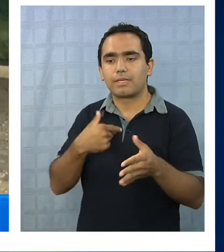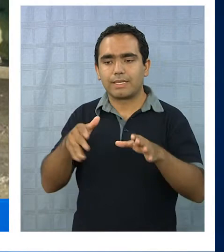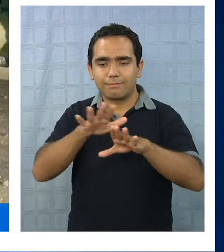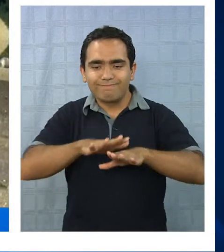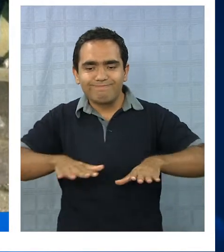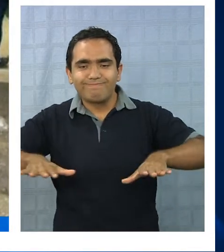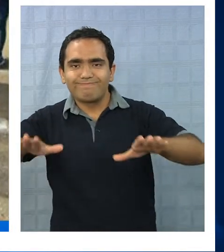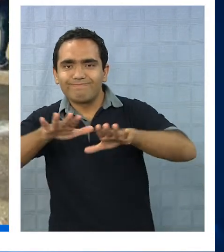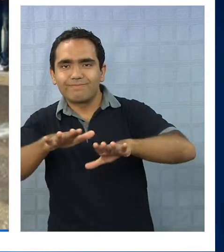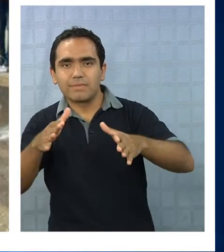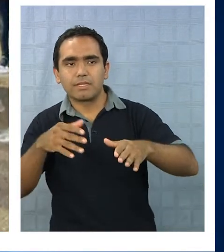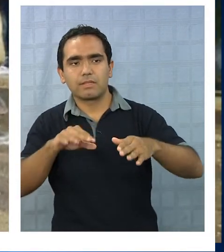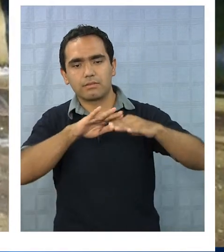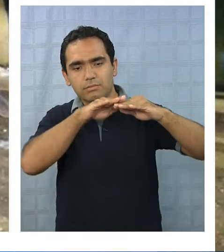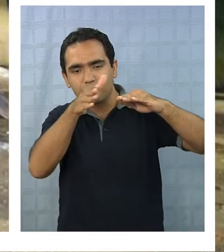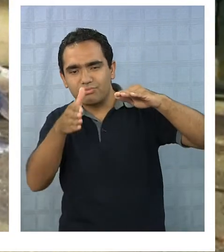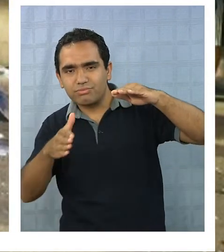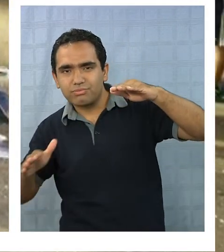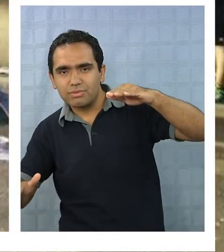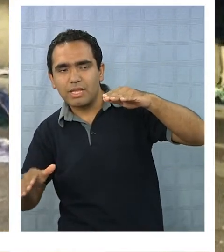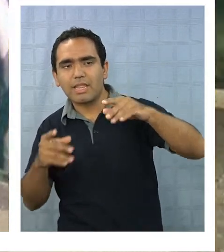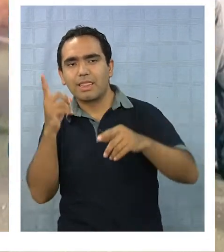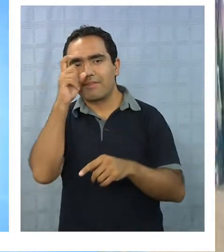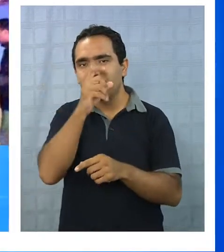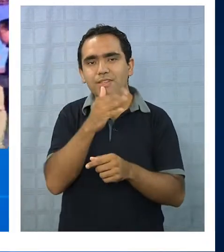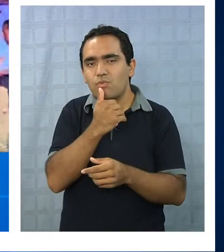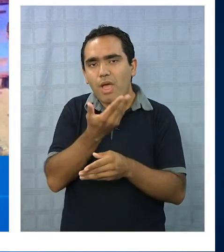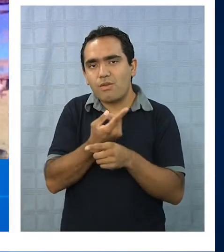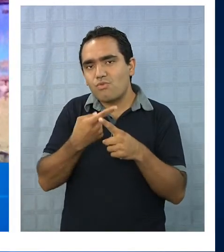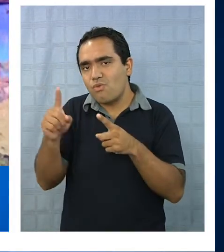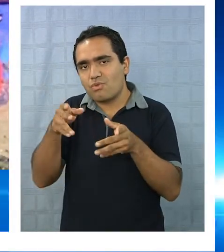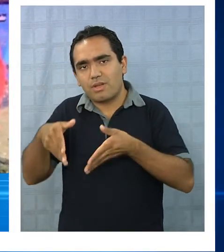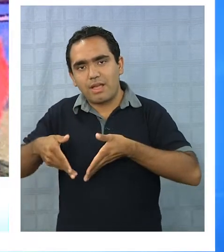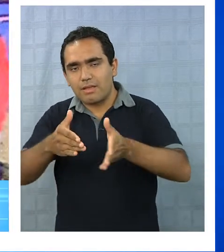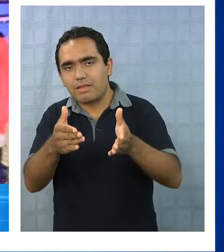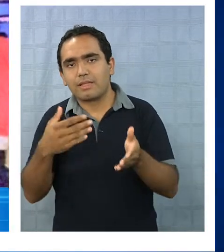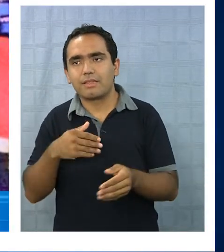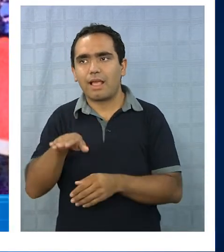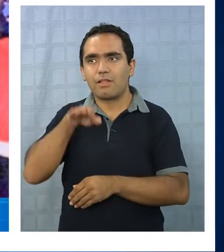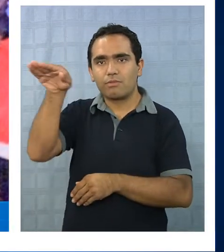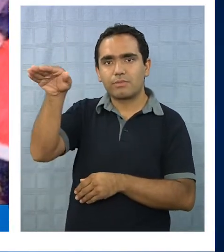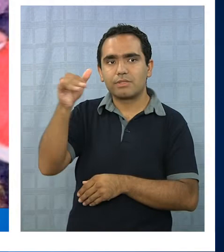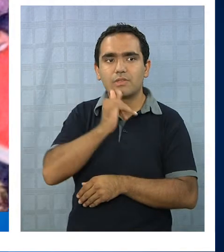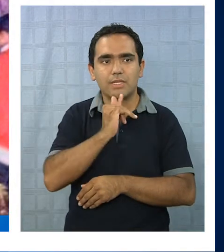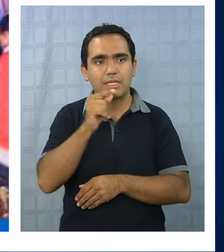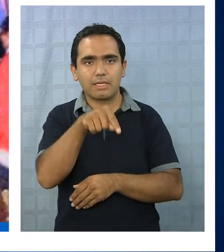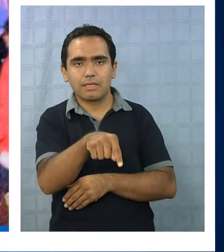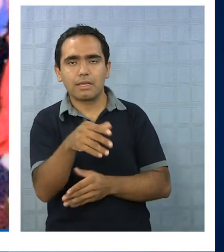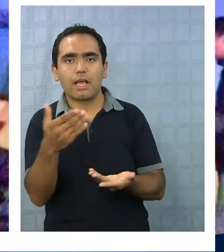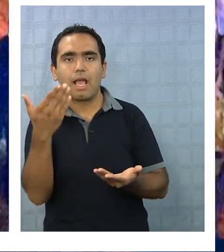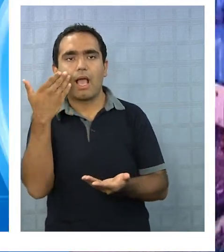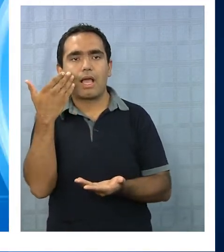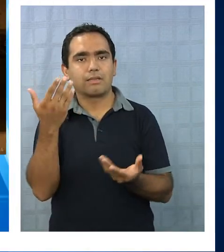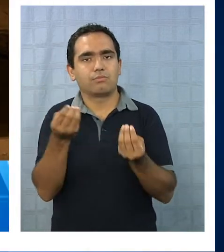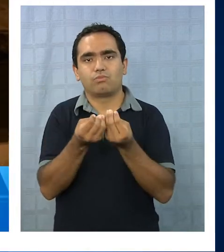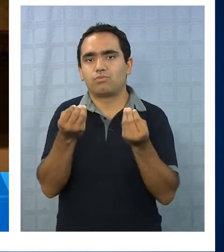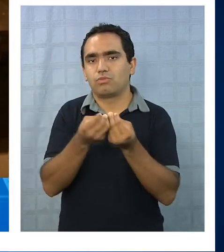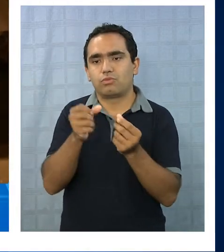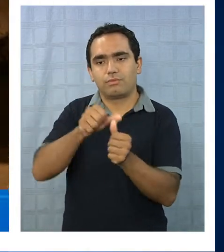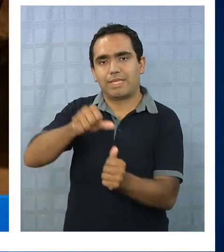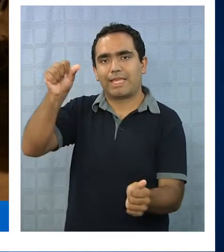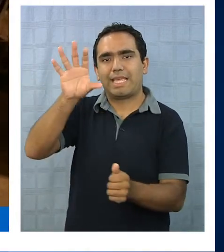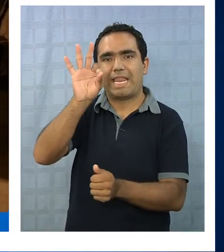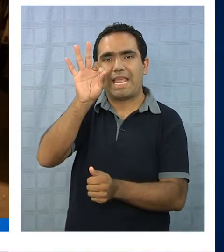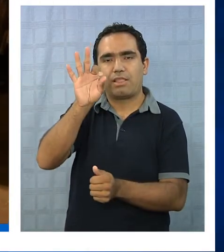topografía del sector, donde ustedes saben que entre Altospicio y Iquique hay una diferencia de casi 500 metros. Como